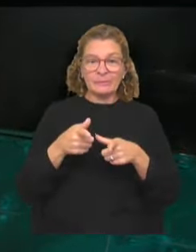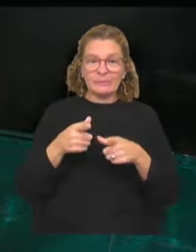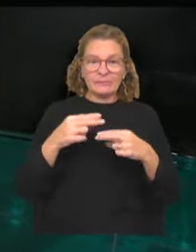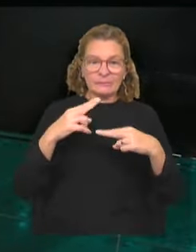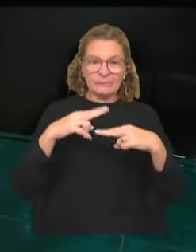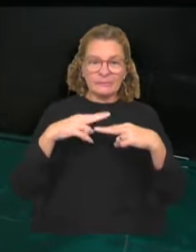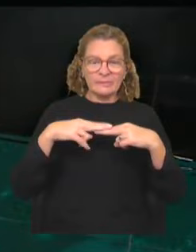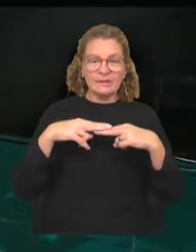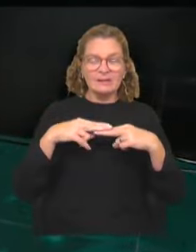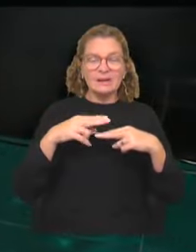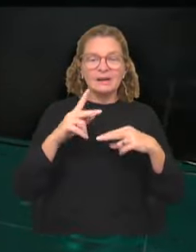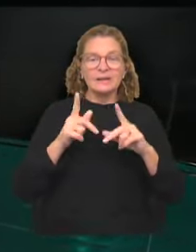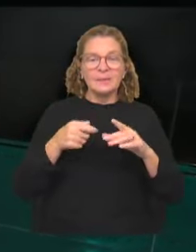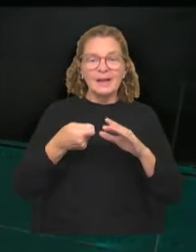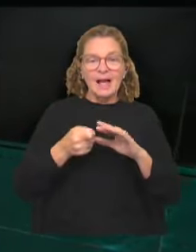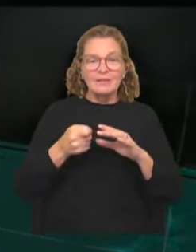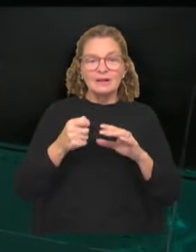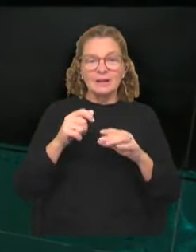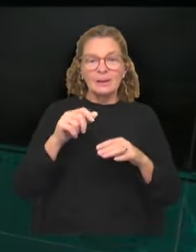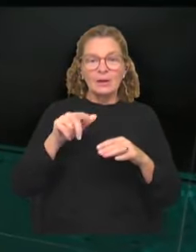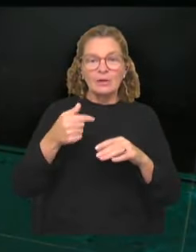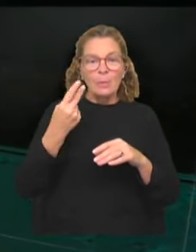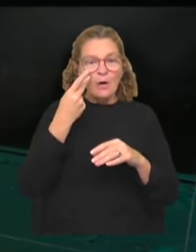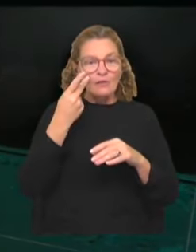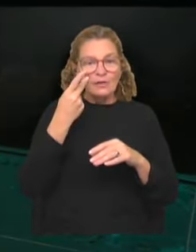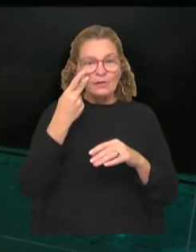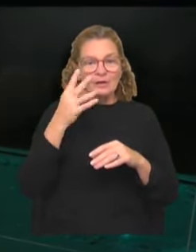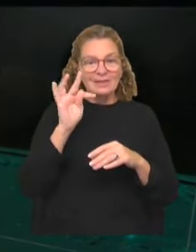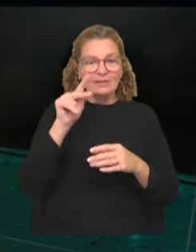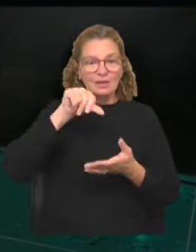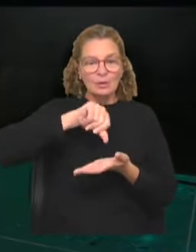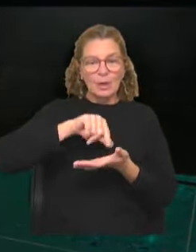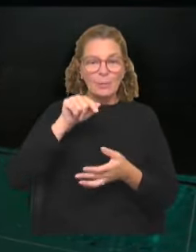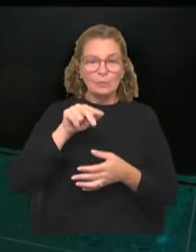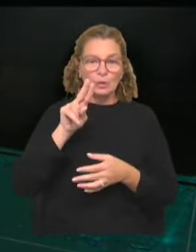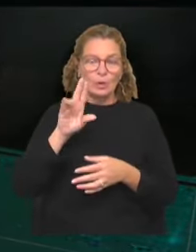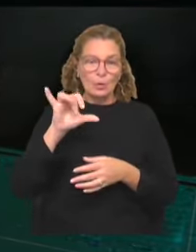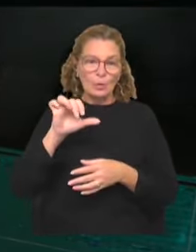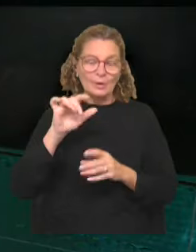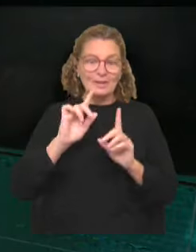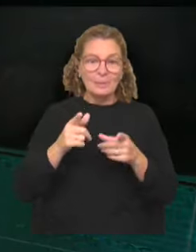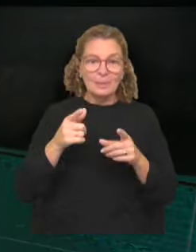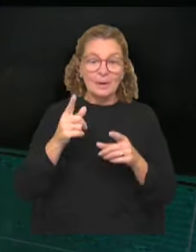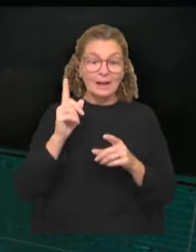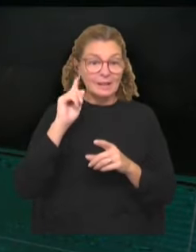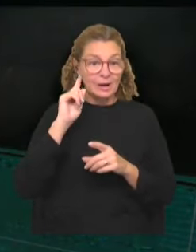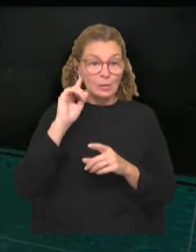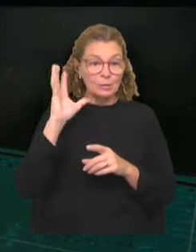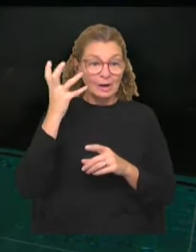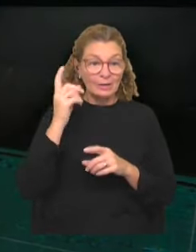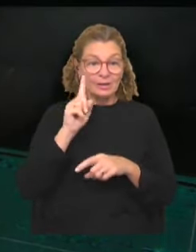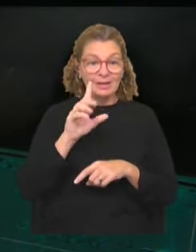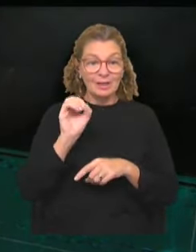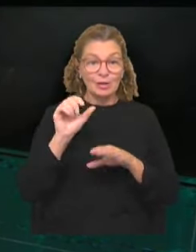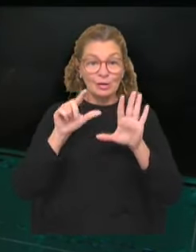los cables del país. A quienes están siguiéndonos en vivo, a través de tvciudad.uy y a la gente que está escuchando la radio 107